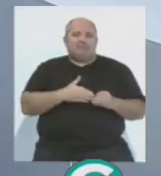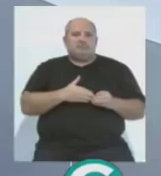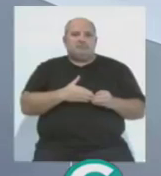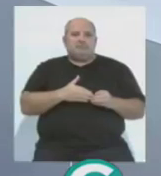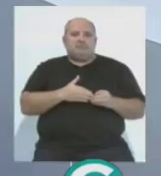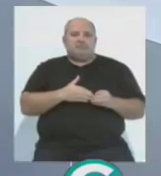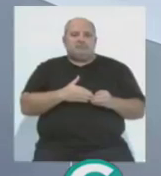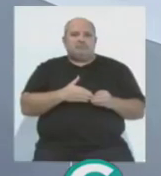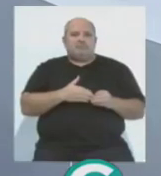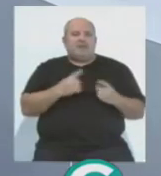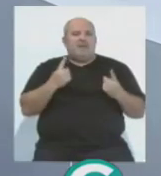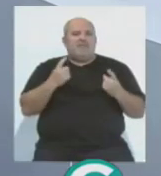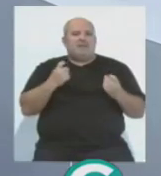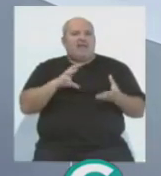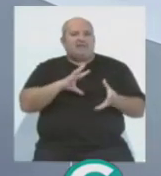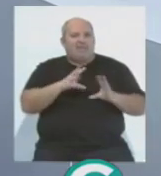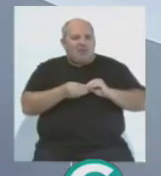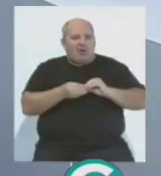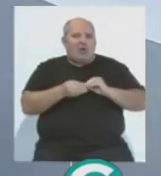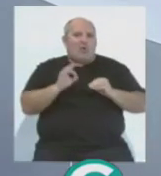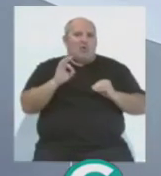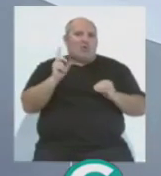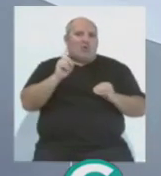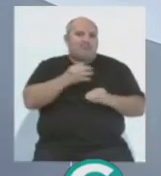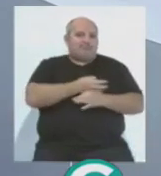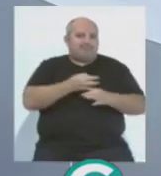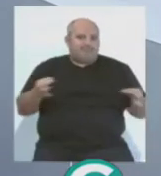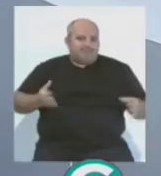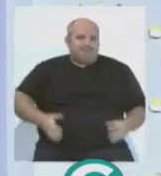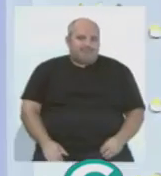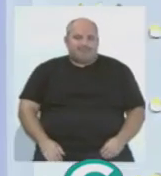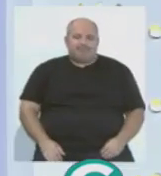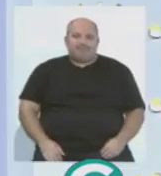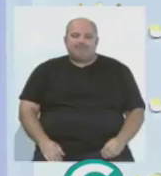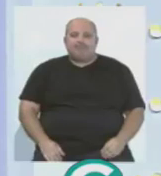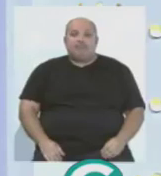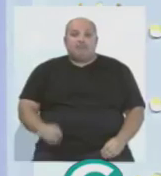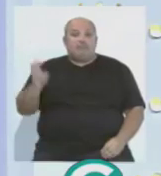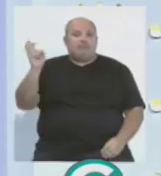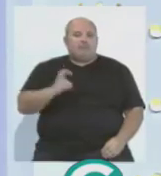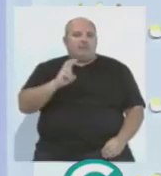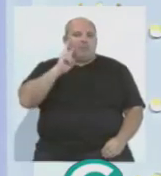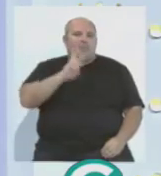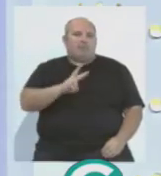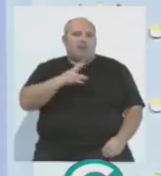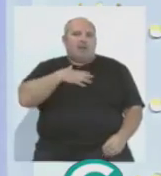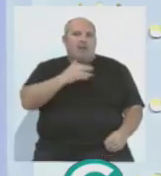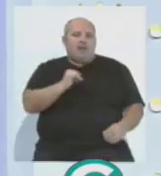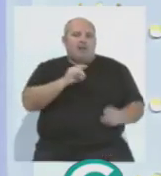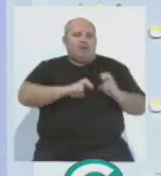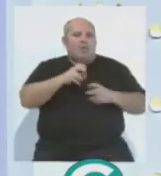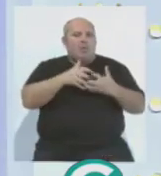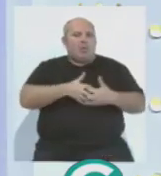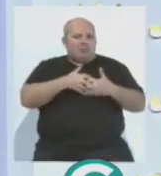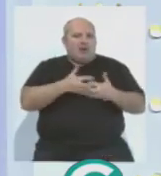la falta de adaptación o de no acertar. Sí, claro, ahora ya cuando llegan se encuentran con que tienen que